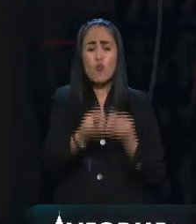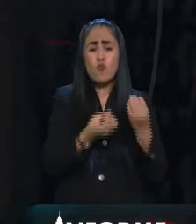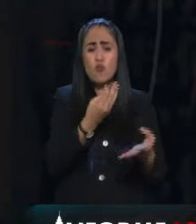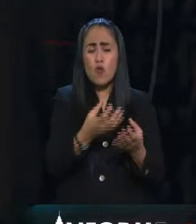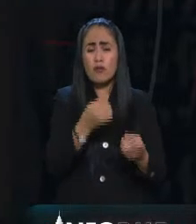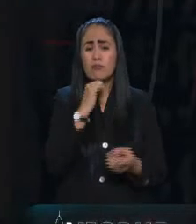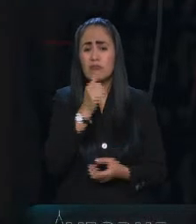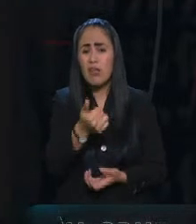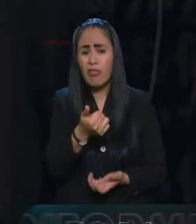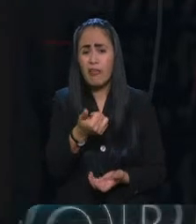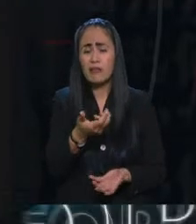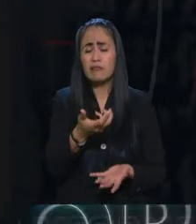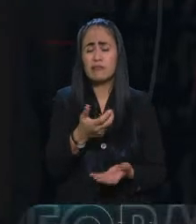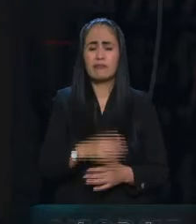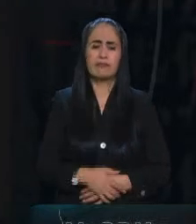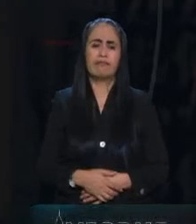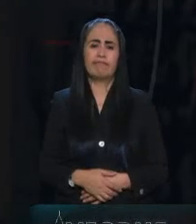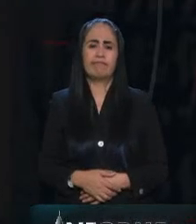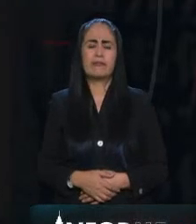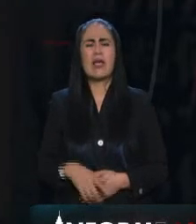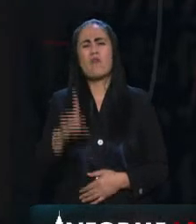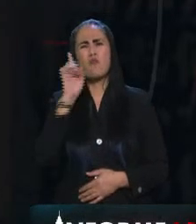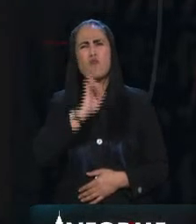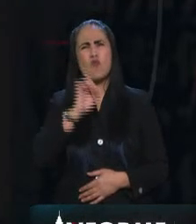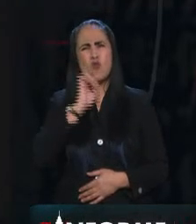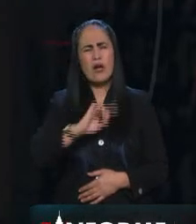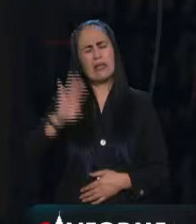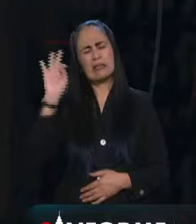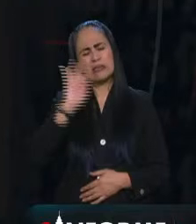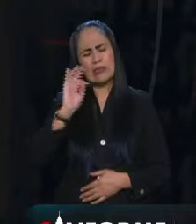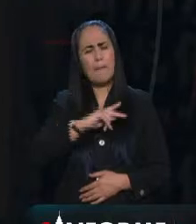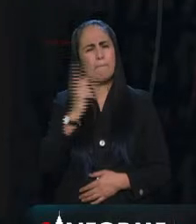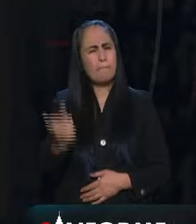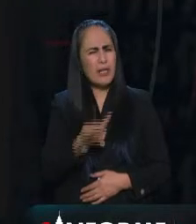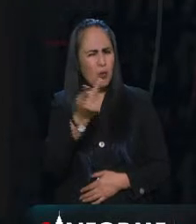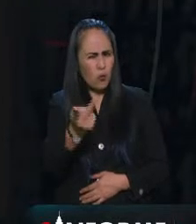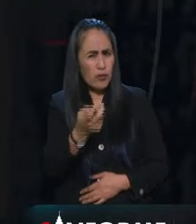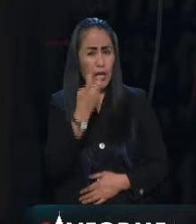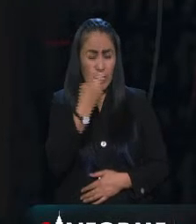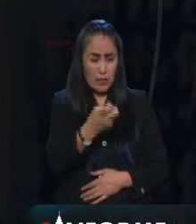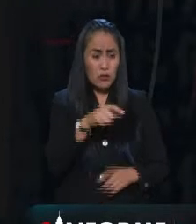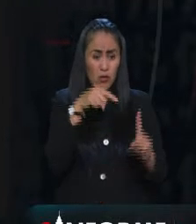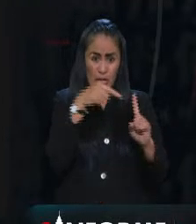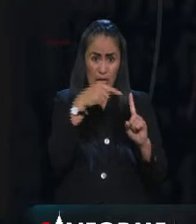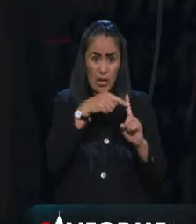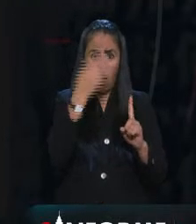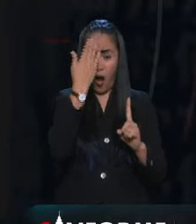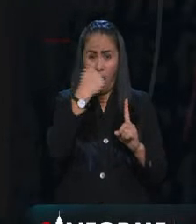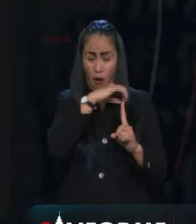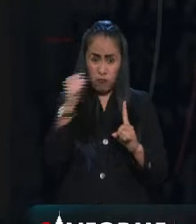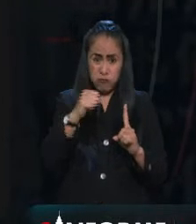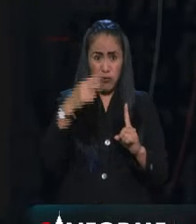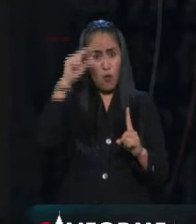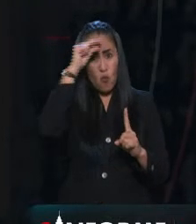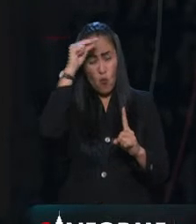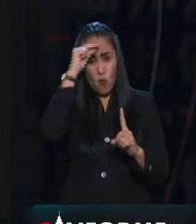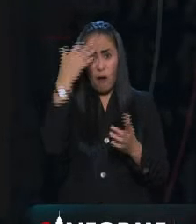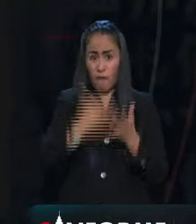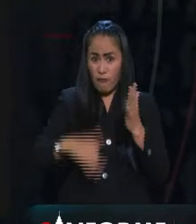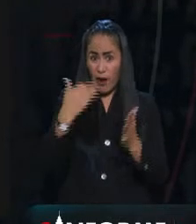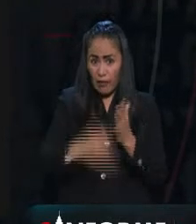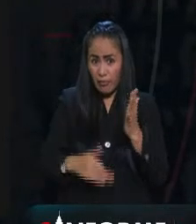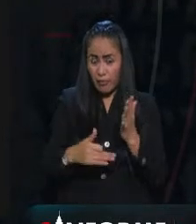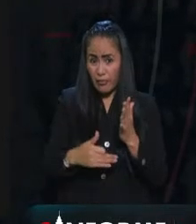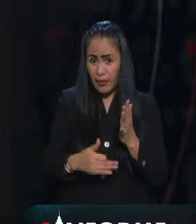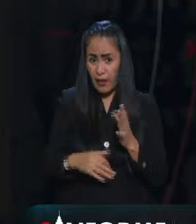hipotético escenario se cuestiona la mandataria si es el talento lo que le falta a una niña que enfrenta estas condiciones y si la